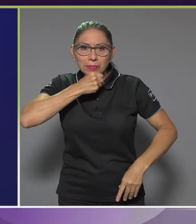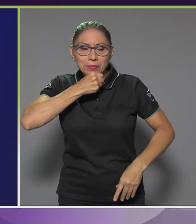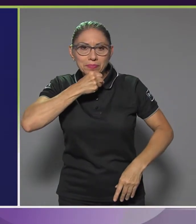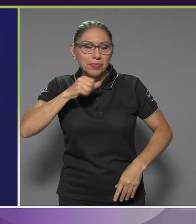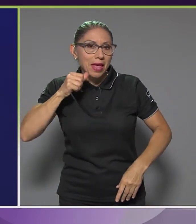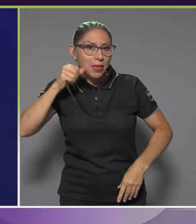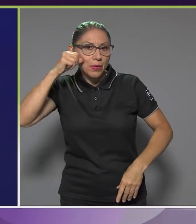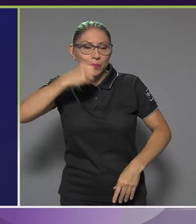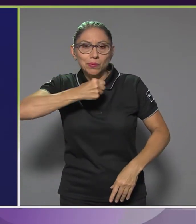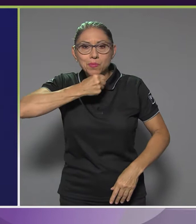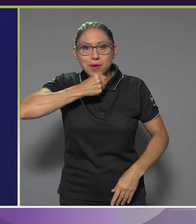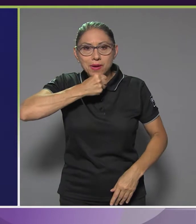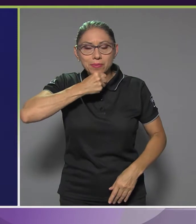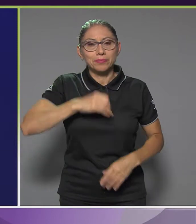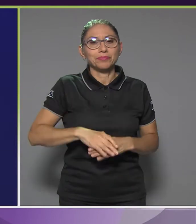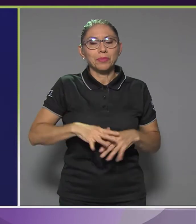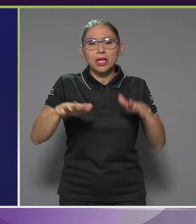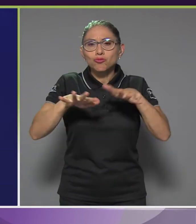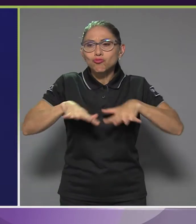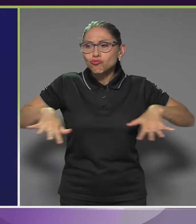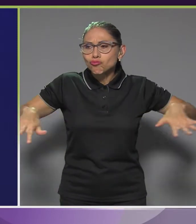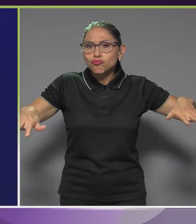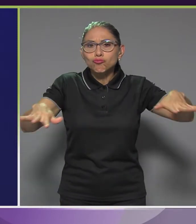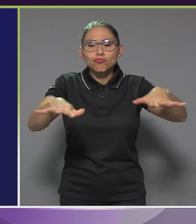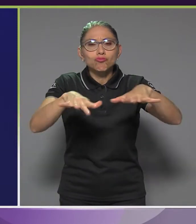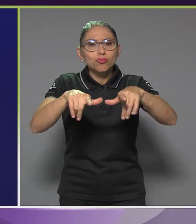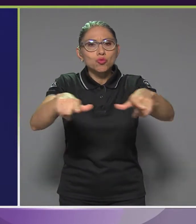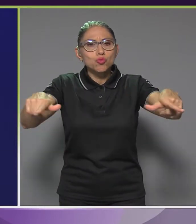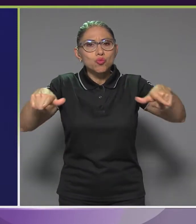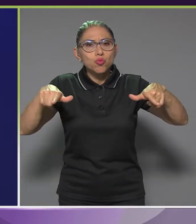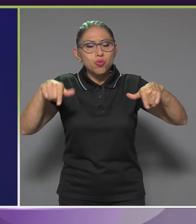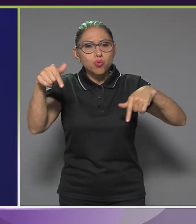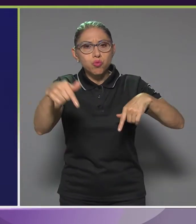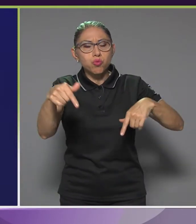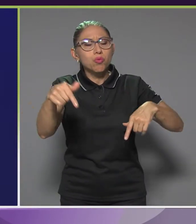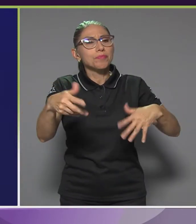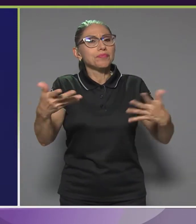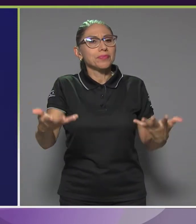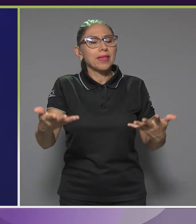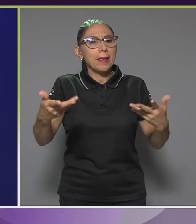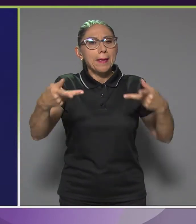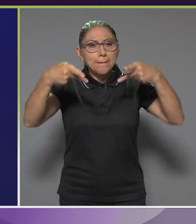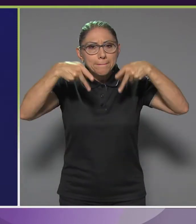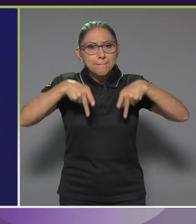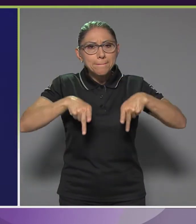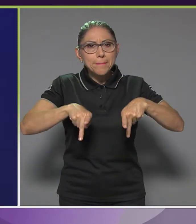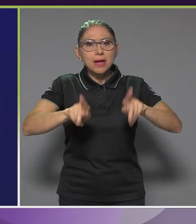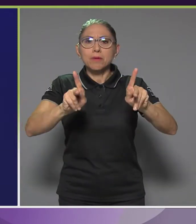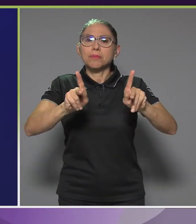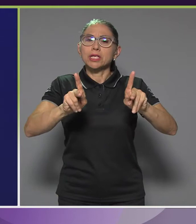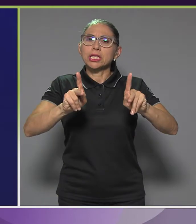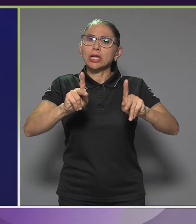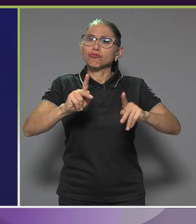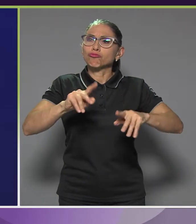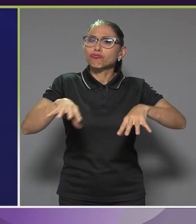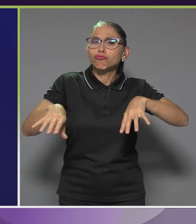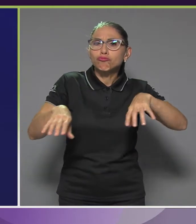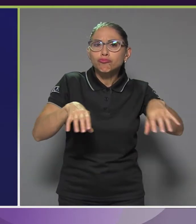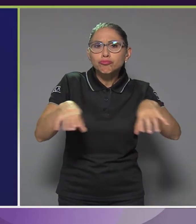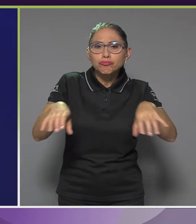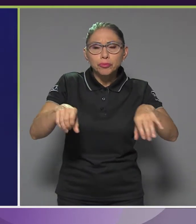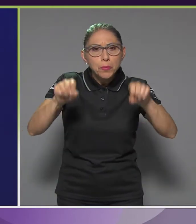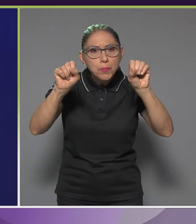Es un entorno o un espacio en el que te permite desenvolverte, ¿verdad? Te permite